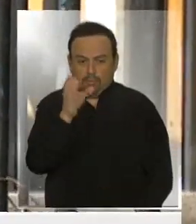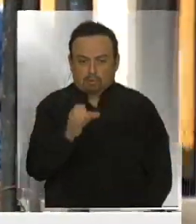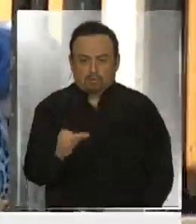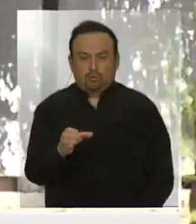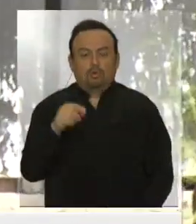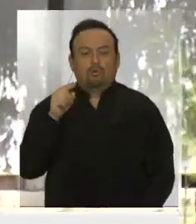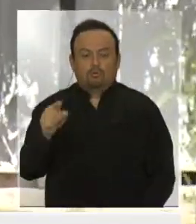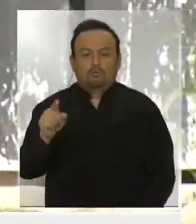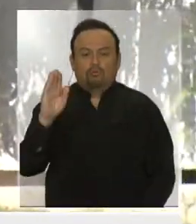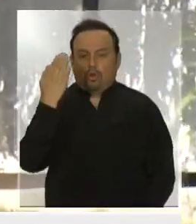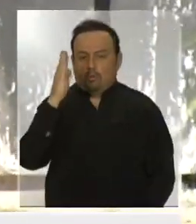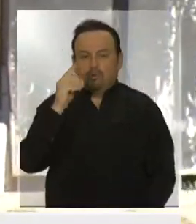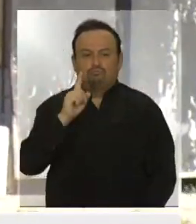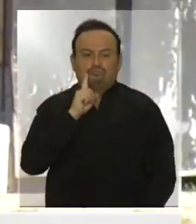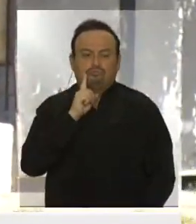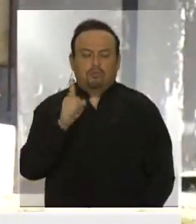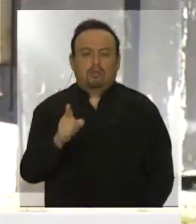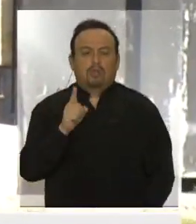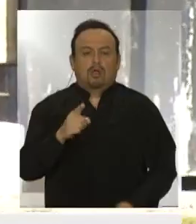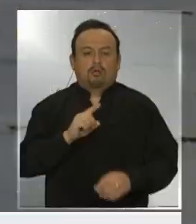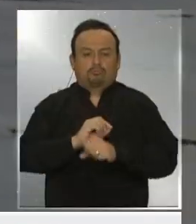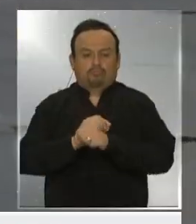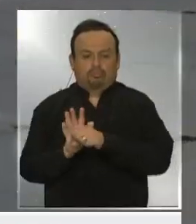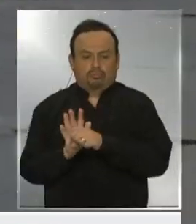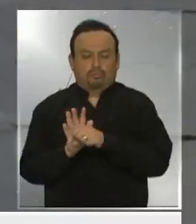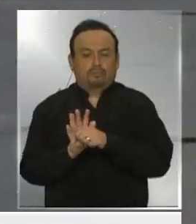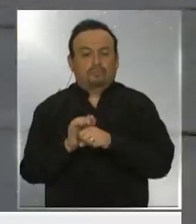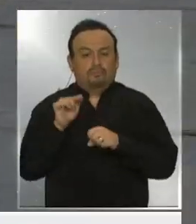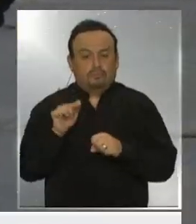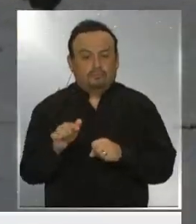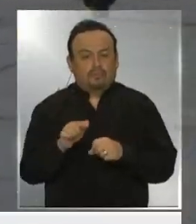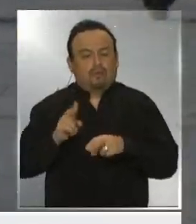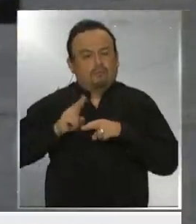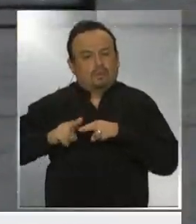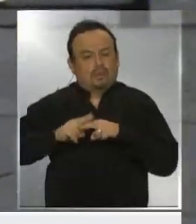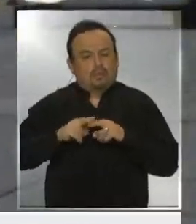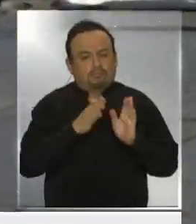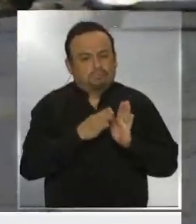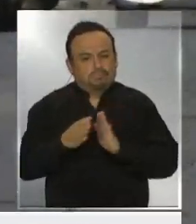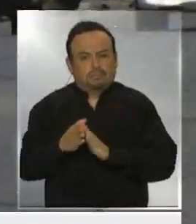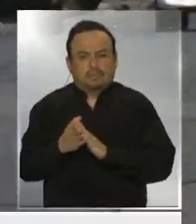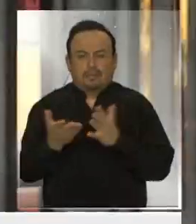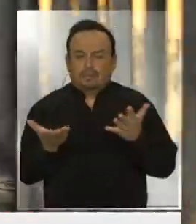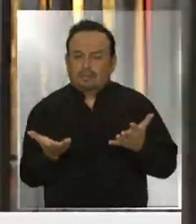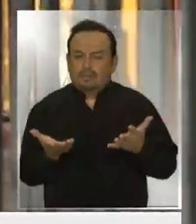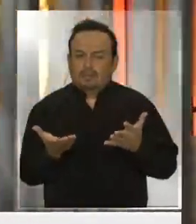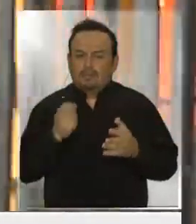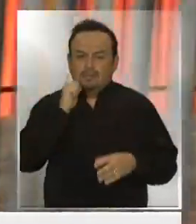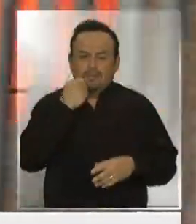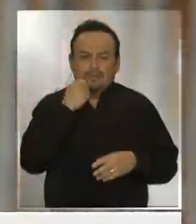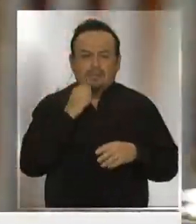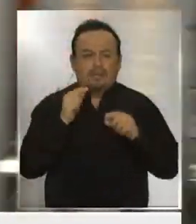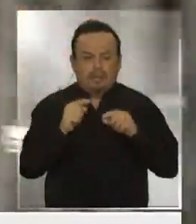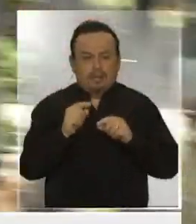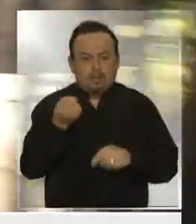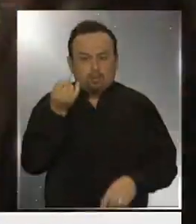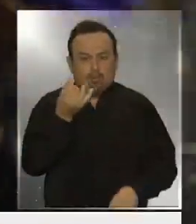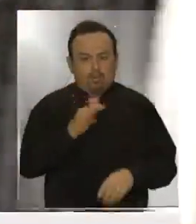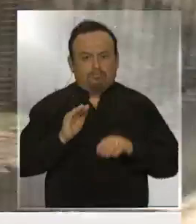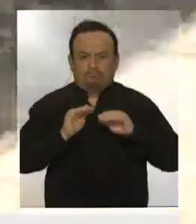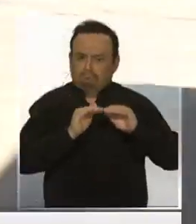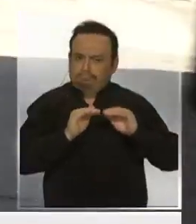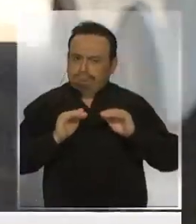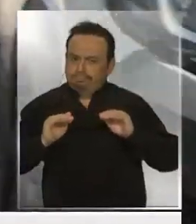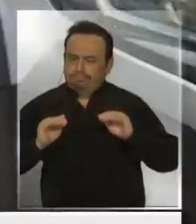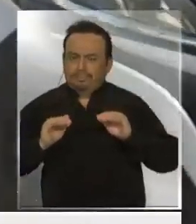han dado positivo por COVID-19. Por lo mismo, implementar otras medidas significarían, al menos, mantener esa cifra que para ellos